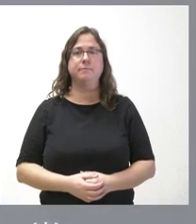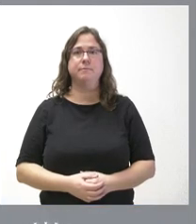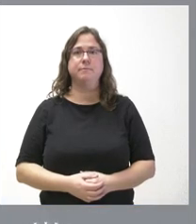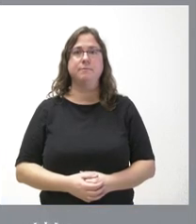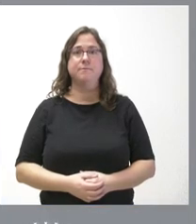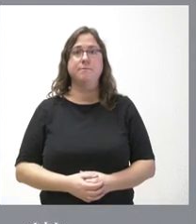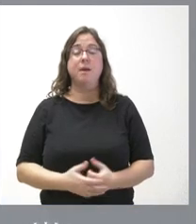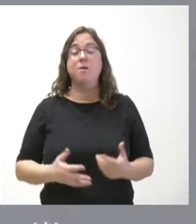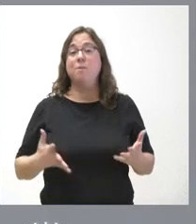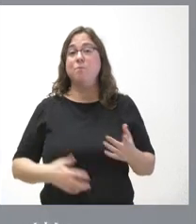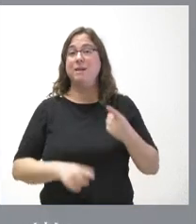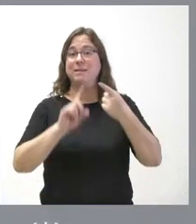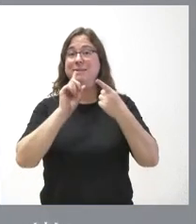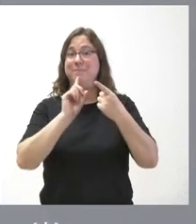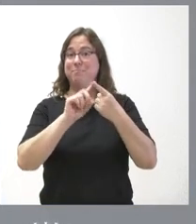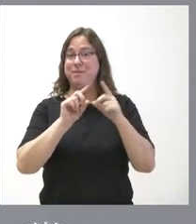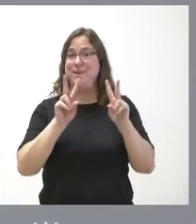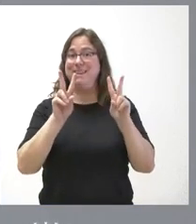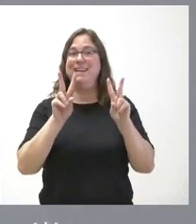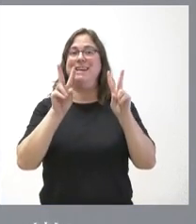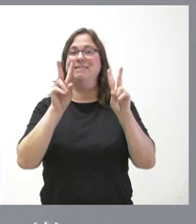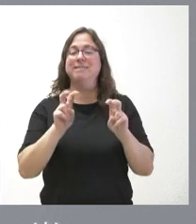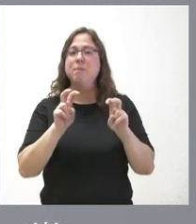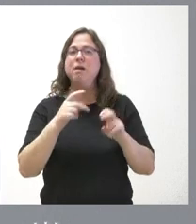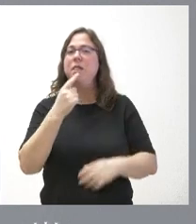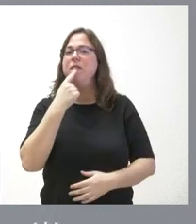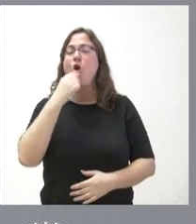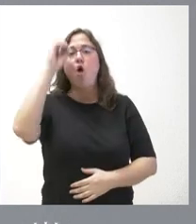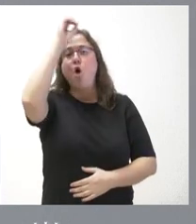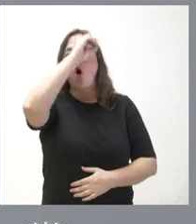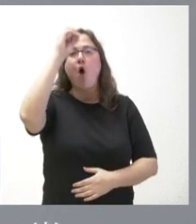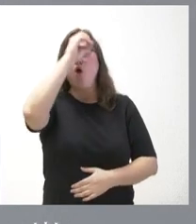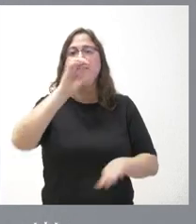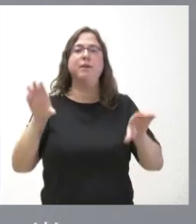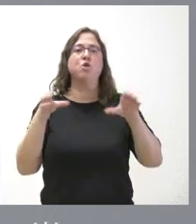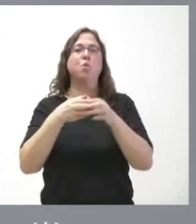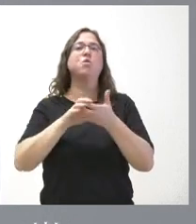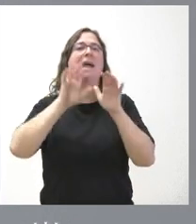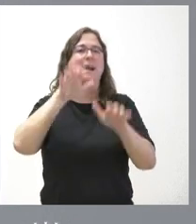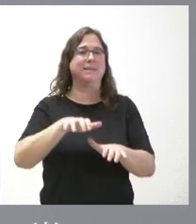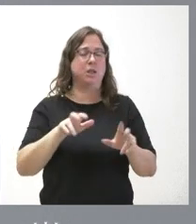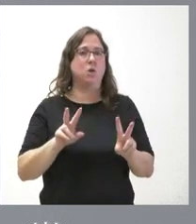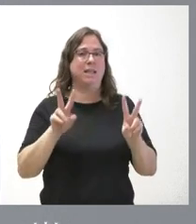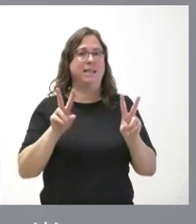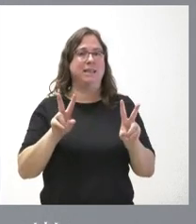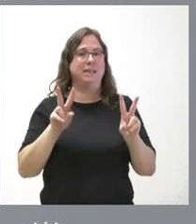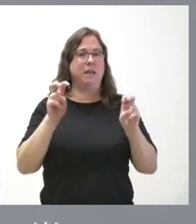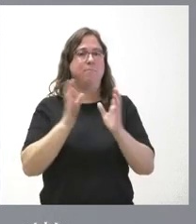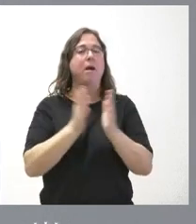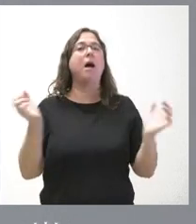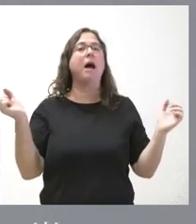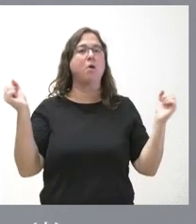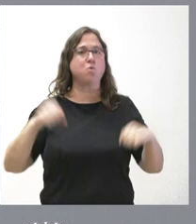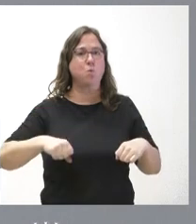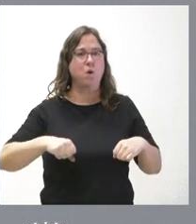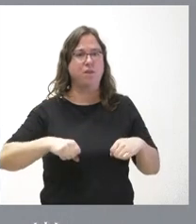Pues, sobre el primer asunto que usted plantea, le manifiesto la opinión de la Junta de Castilla y León sobre este acuerdo que se ha firmado.